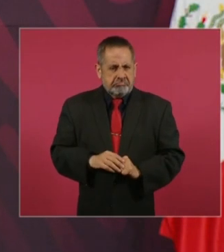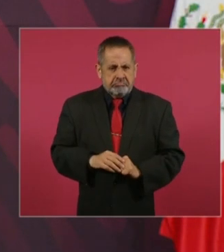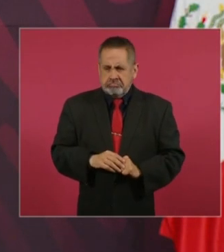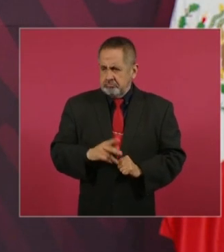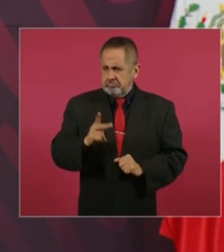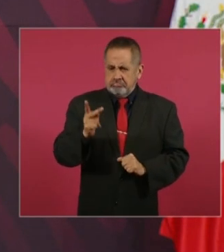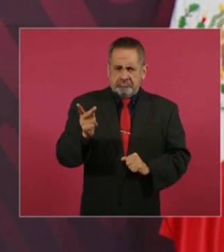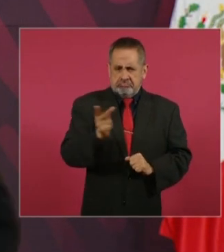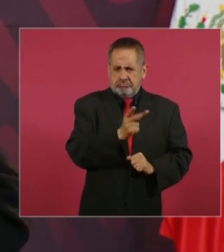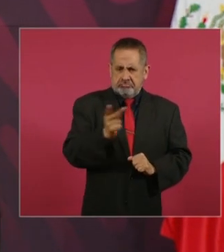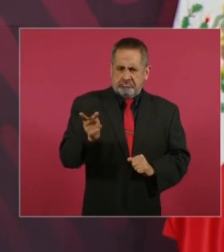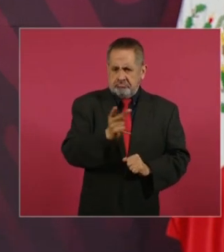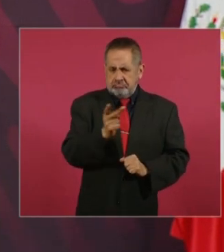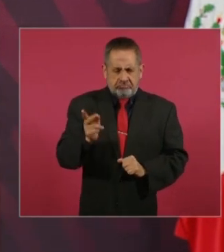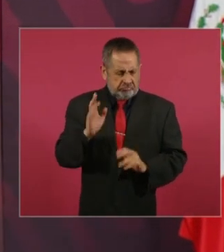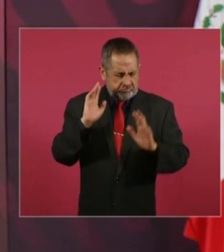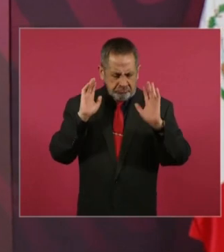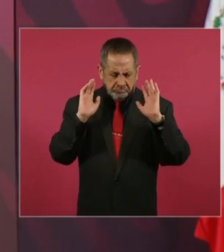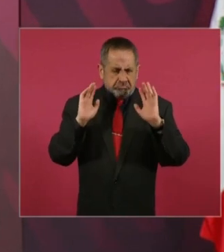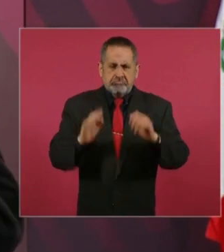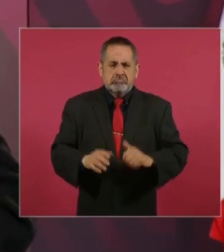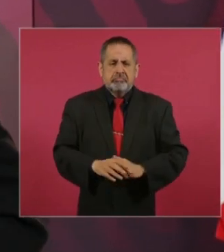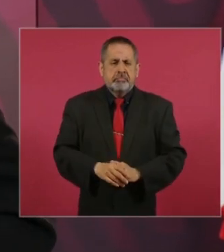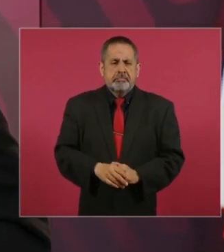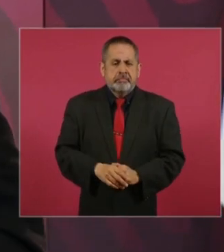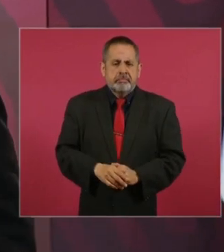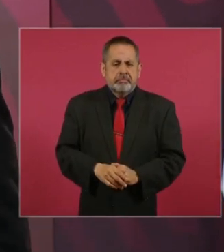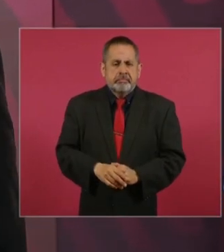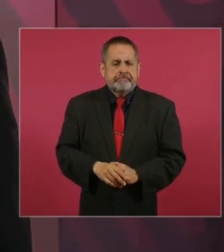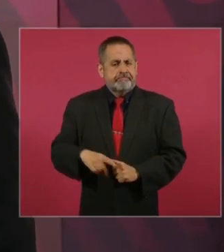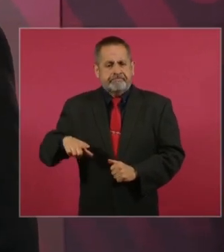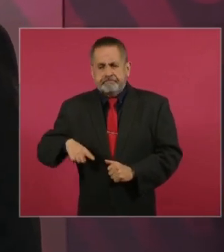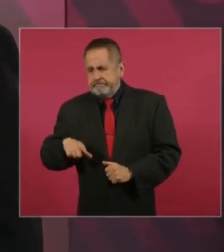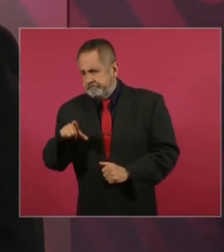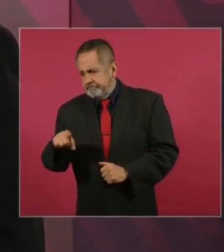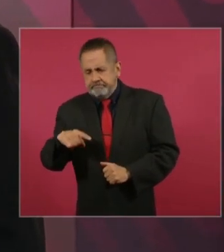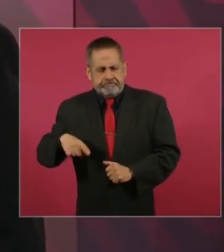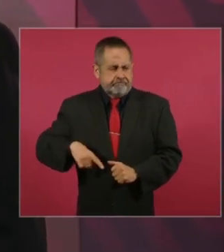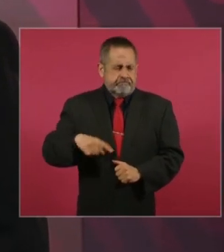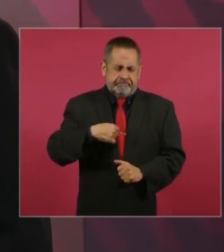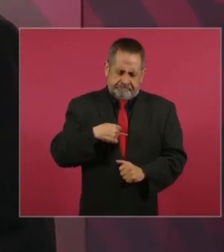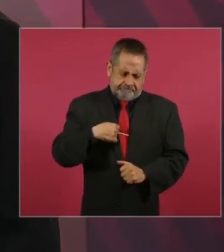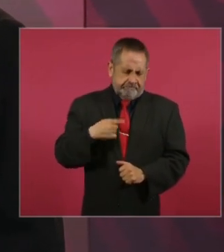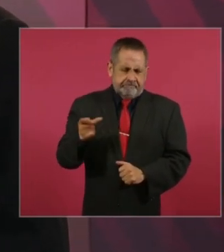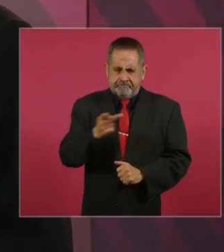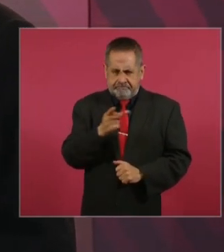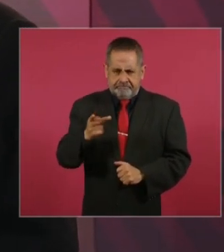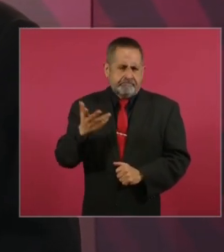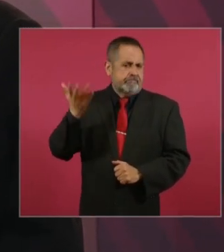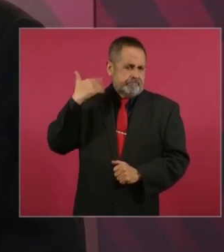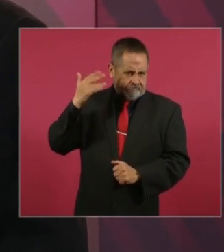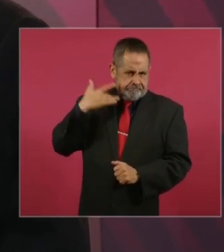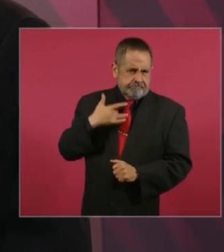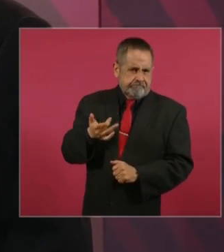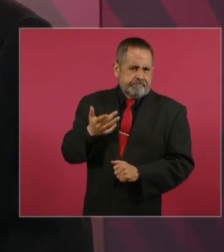gobiernos. Nos tocó el gobierno